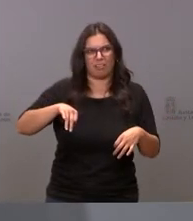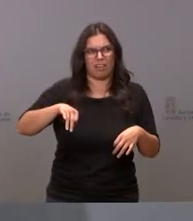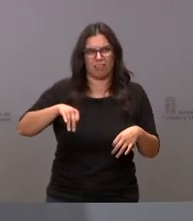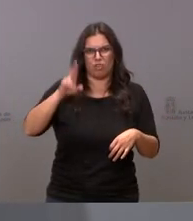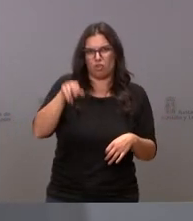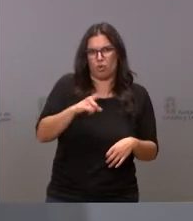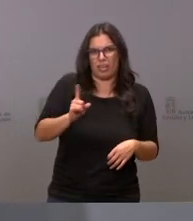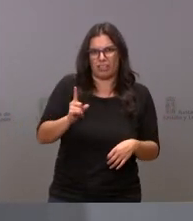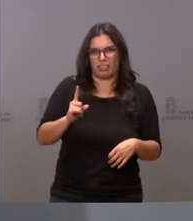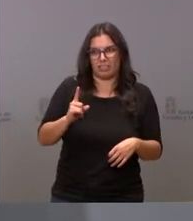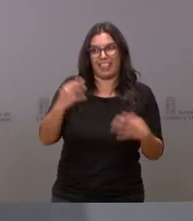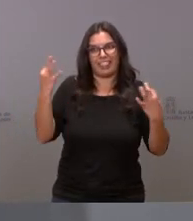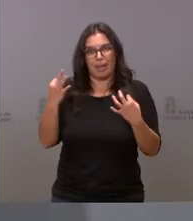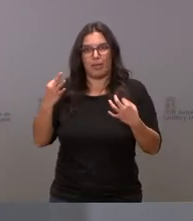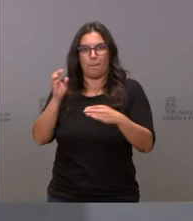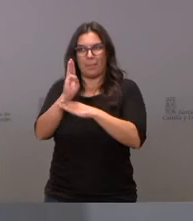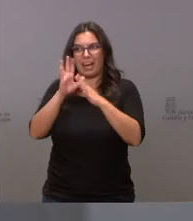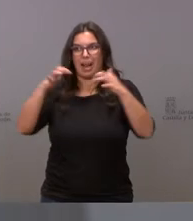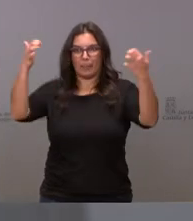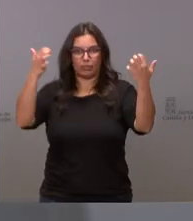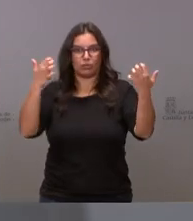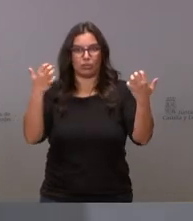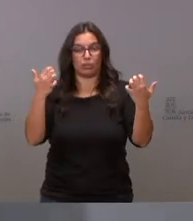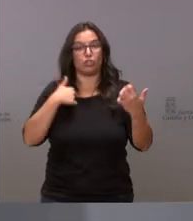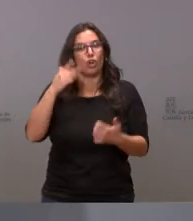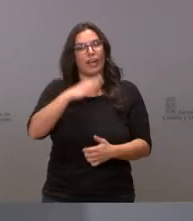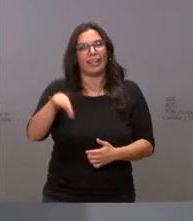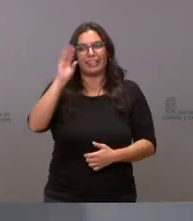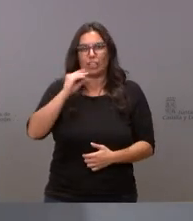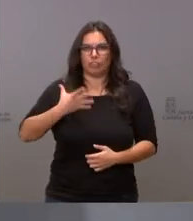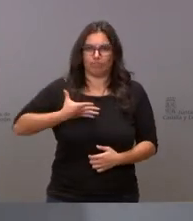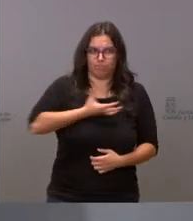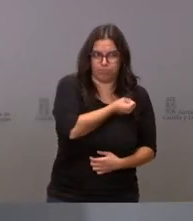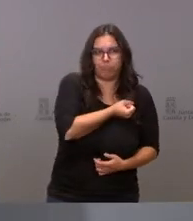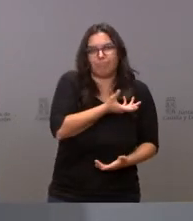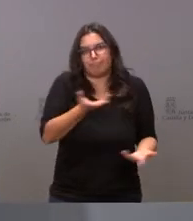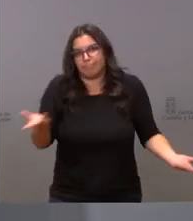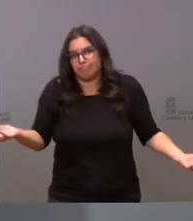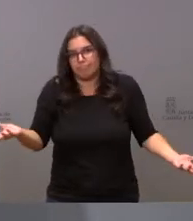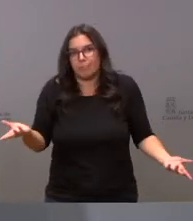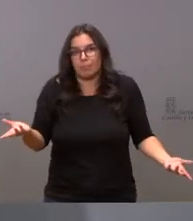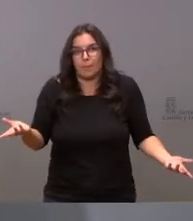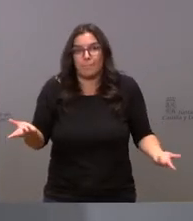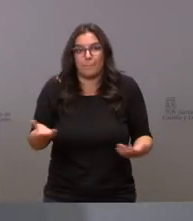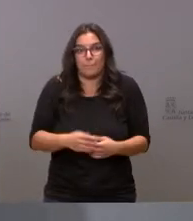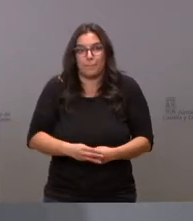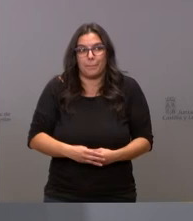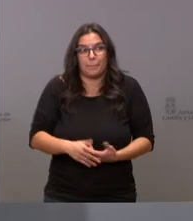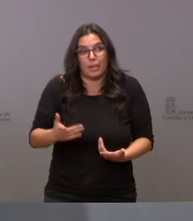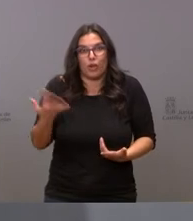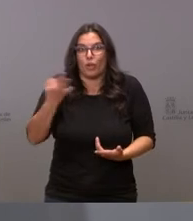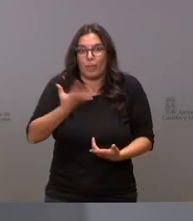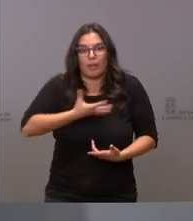en un parlamento yo comprendo a la frustración pero pero a la frustración hay que saber